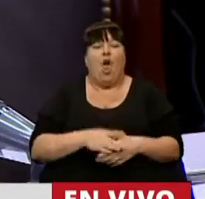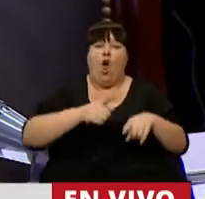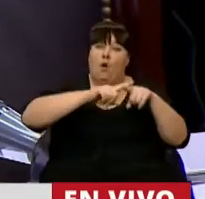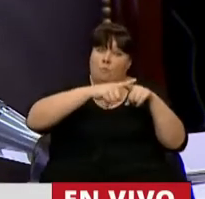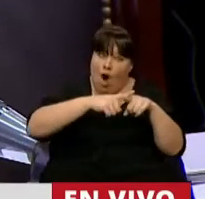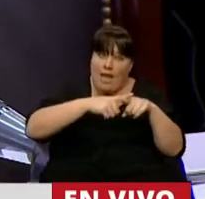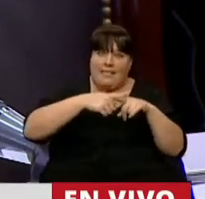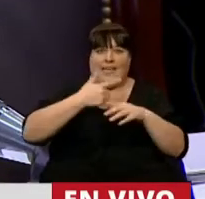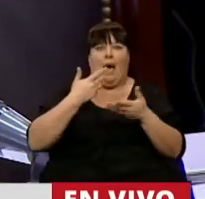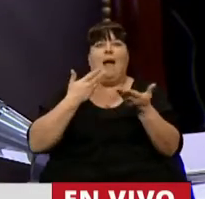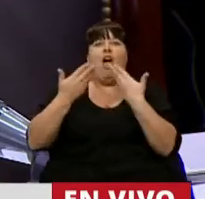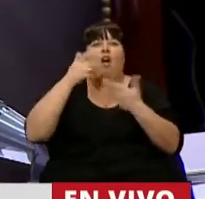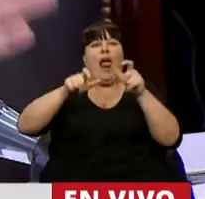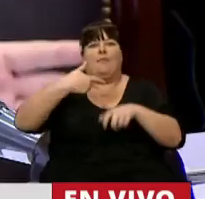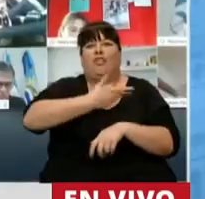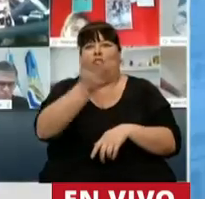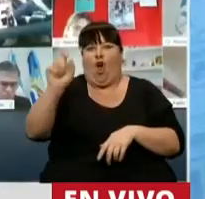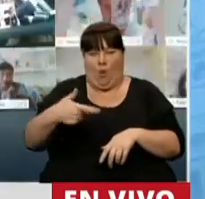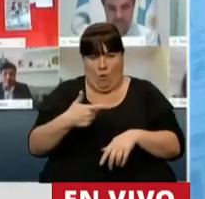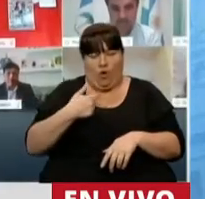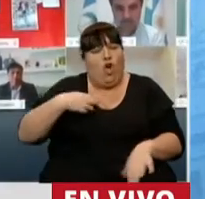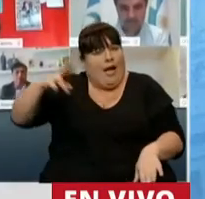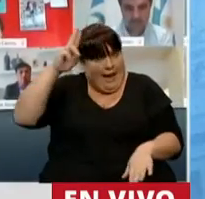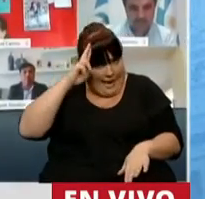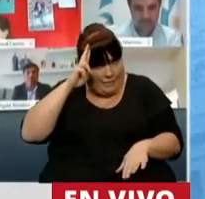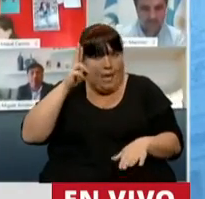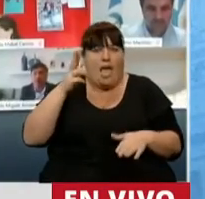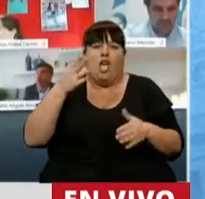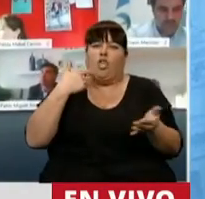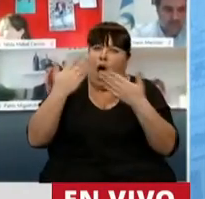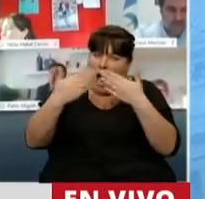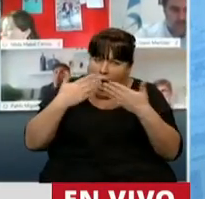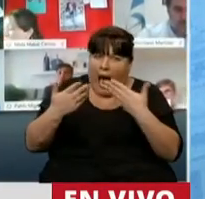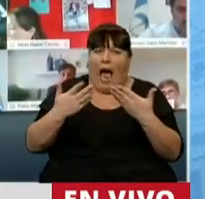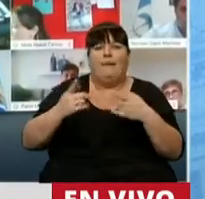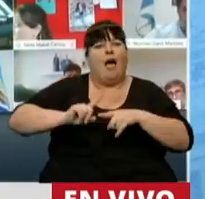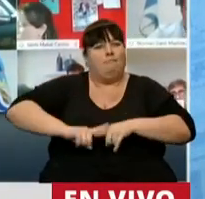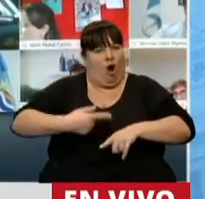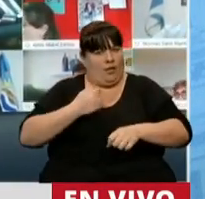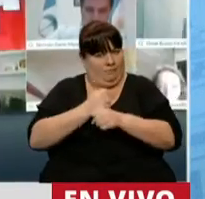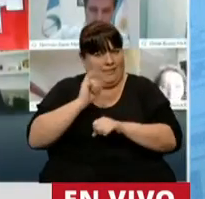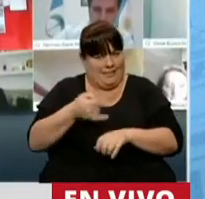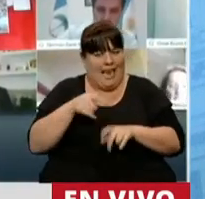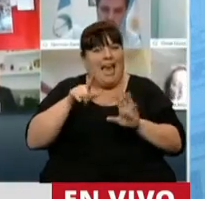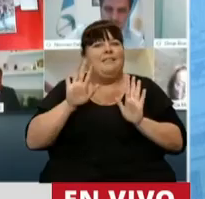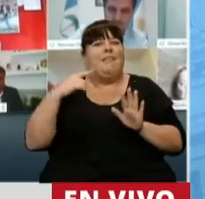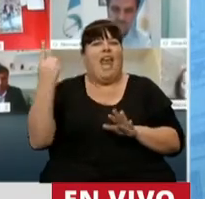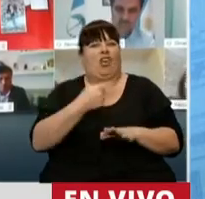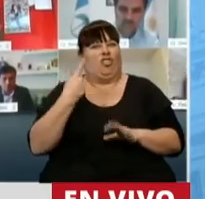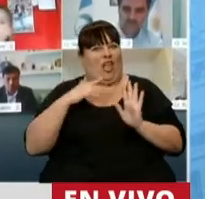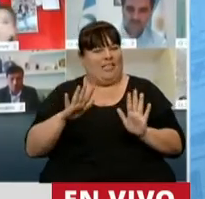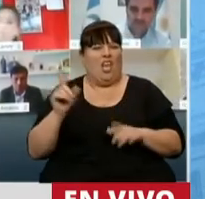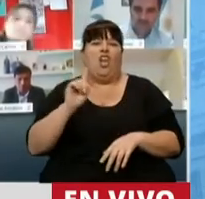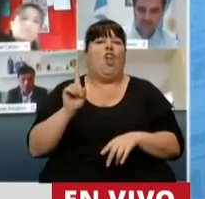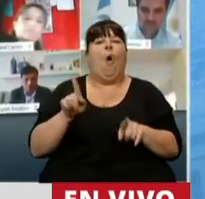política comunicarnos con el ciudadano común. Respeto, hablar, hacer política, eso están esperando de nosotros